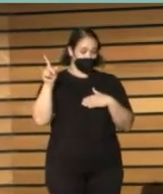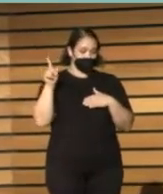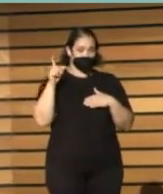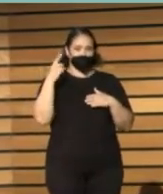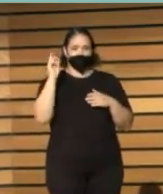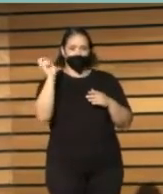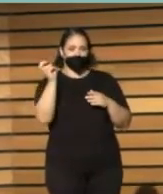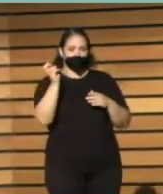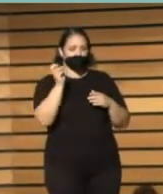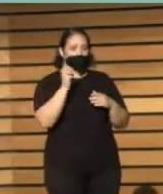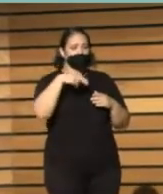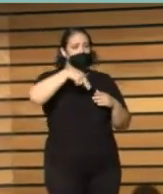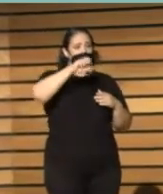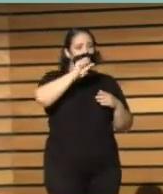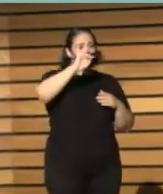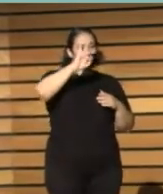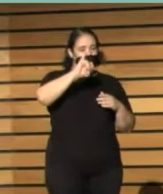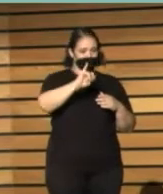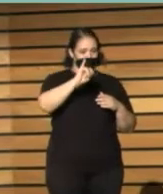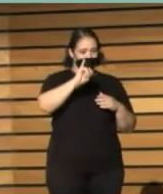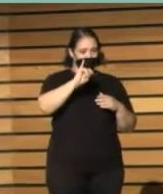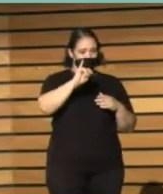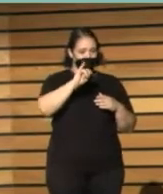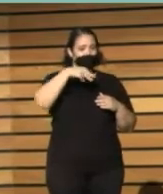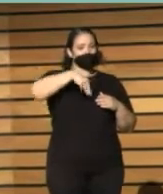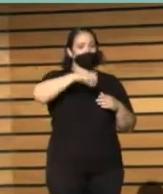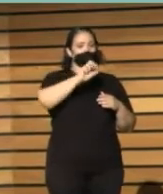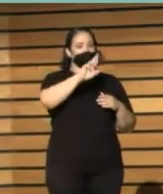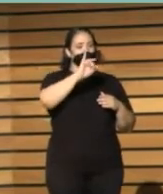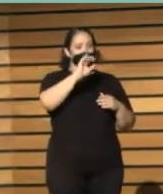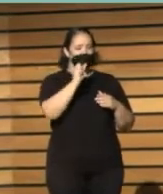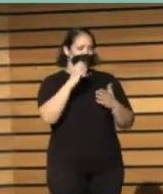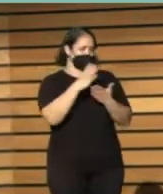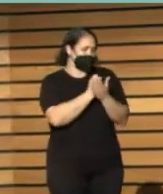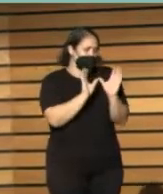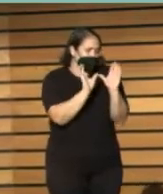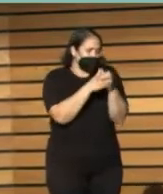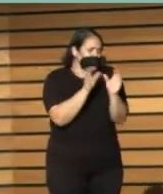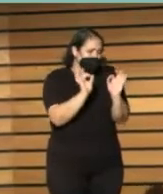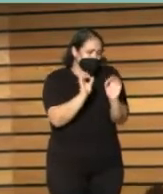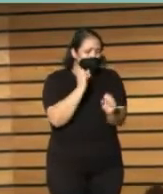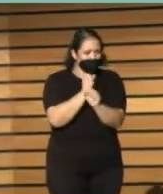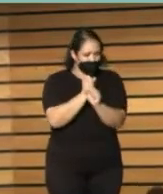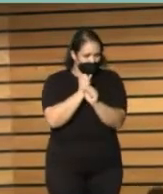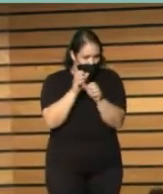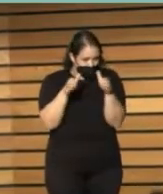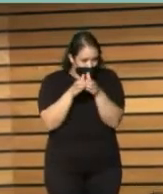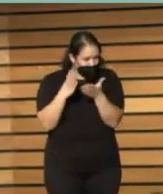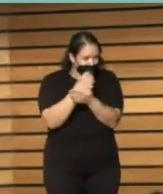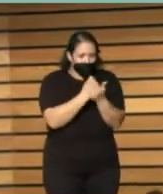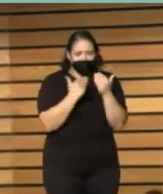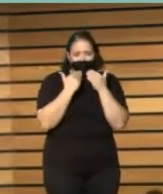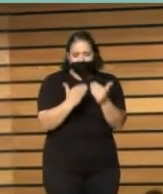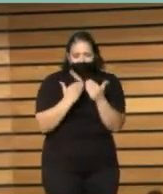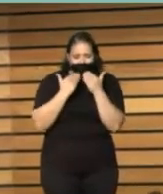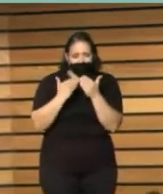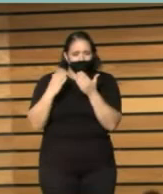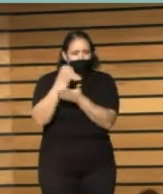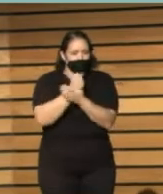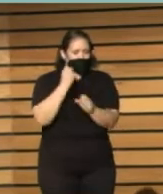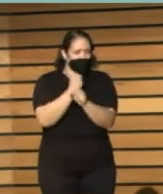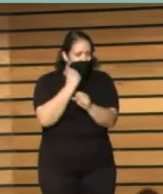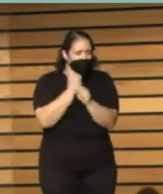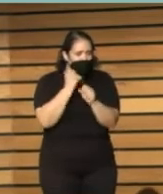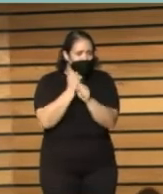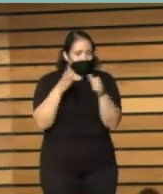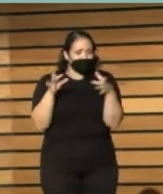ahí anda más Nati, que vendrá conectada ahora, María, bueno, a todas las del grupo de trabajo, de verdad, muchísimas, muchísimas gracias por todo el trabajo que hacemos